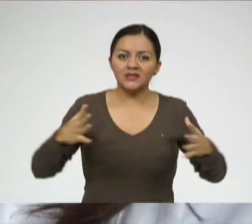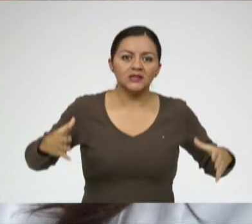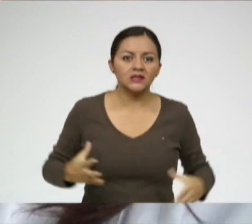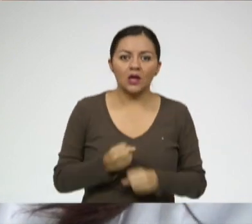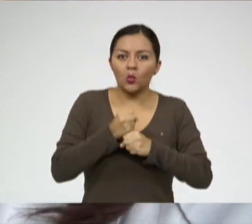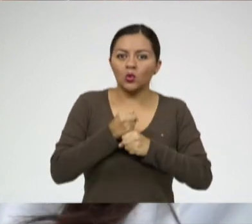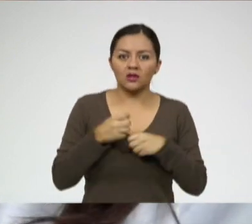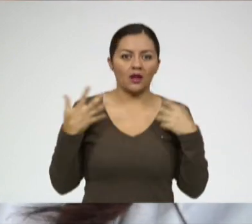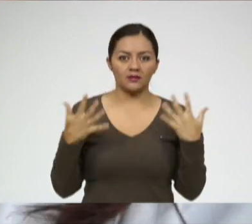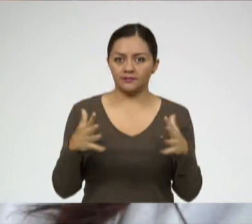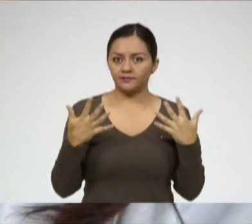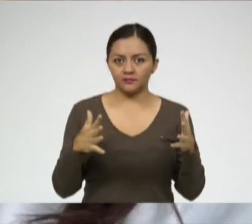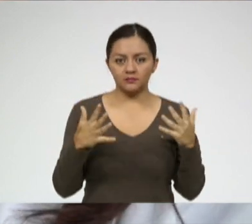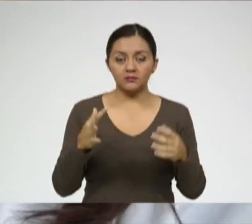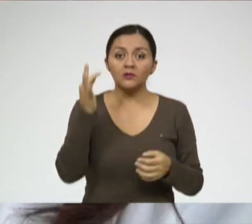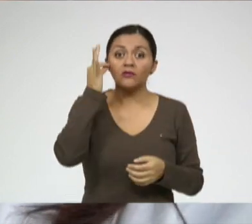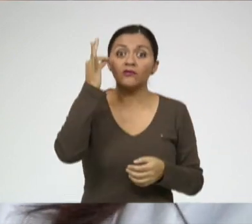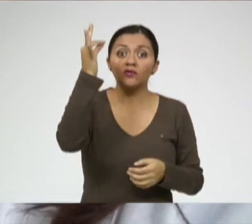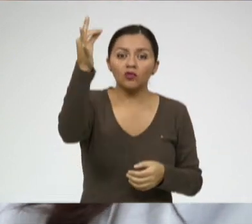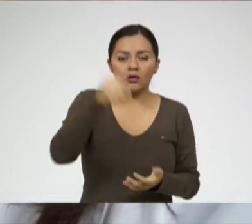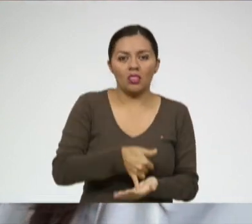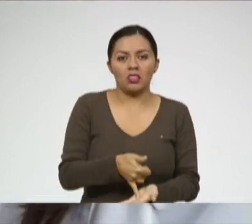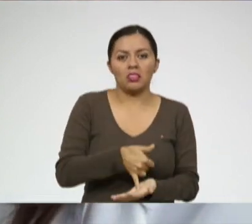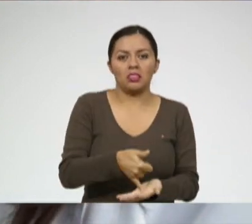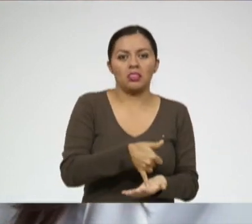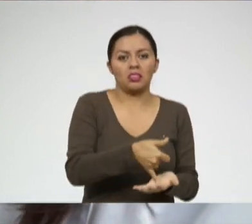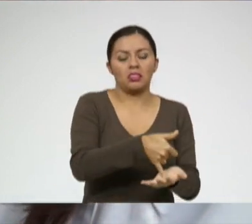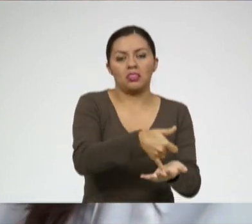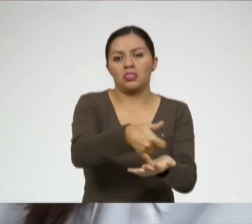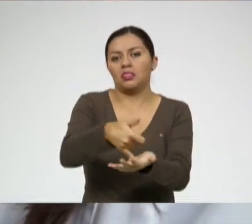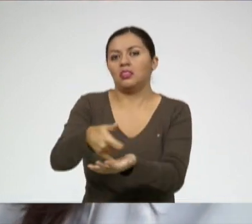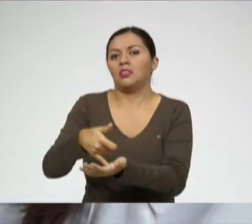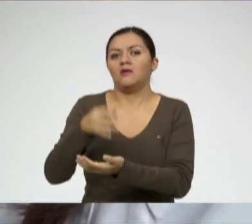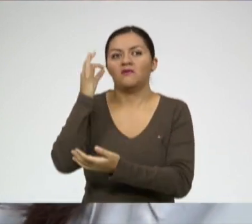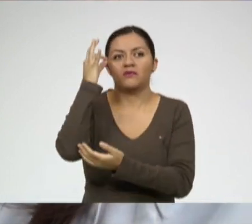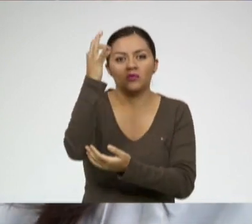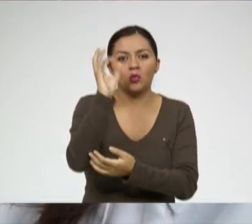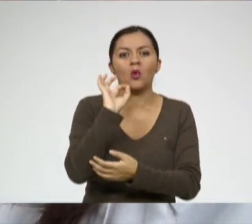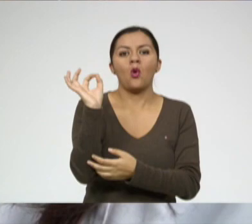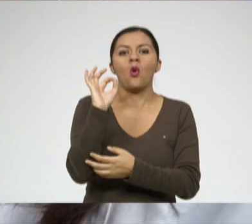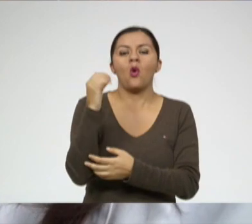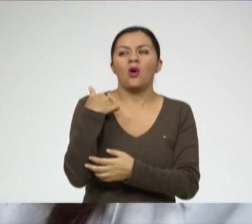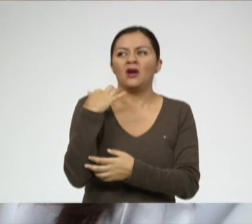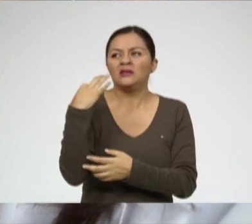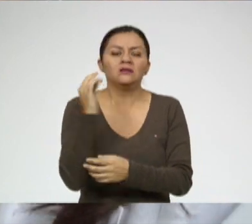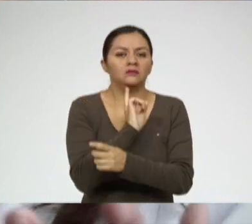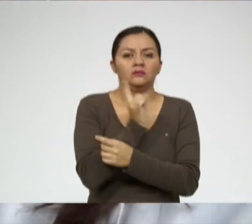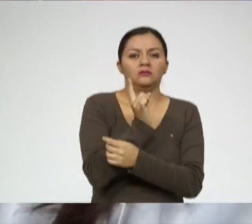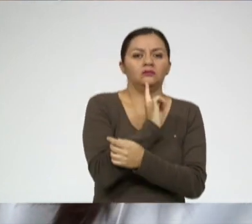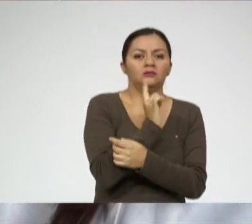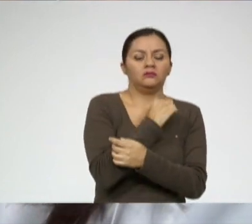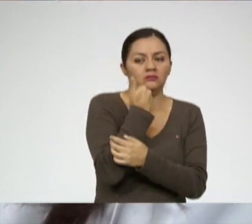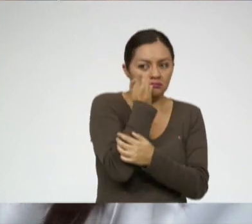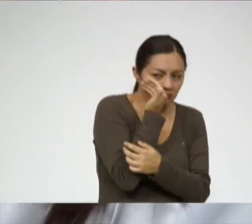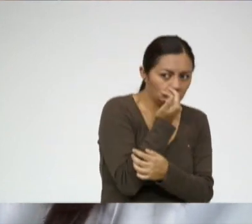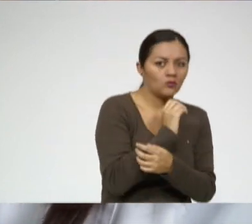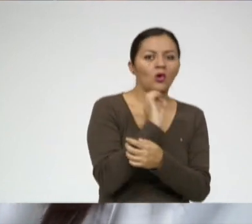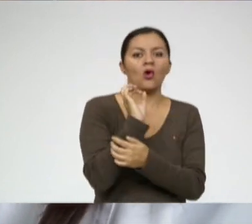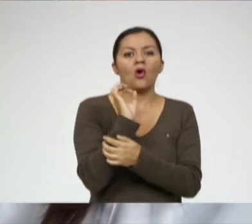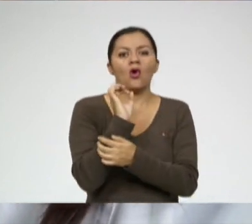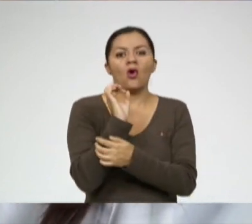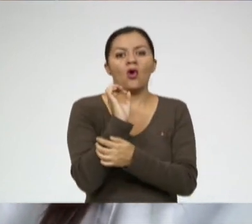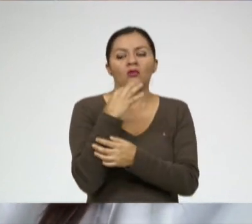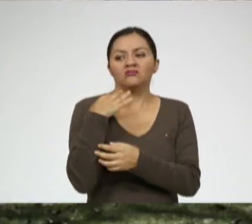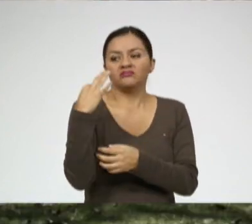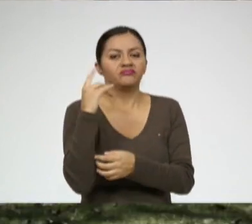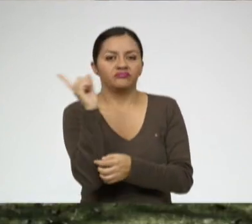pocas expectativas hacia el futuro. Pocas expectativas de ser tomado en cuenta en todos los ámbitos de